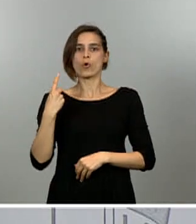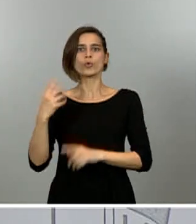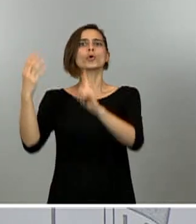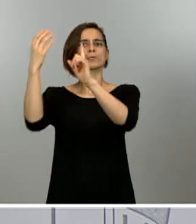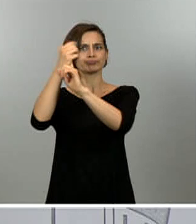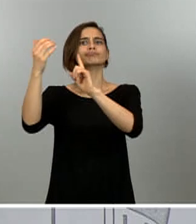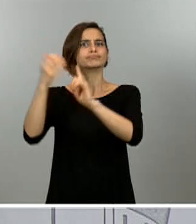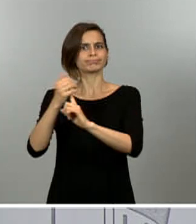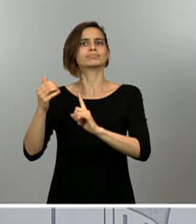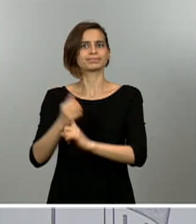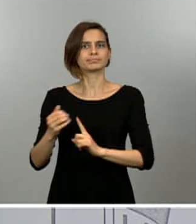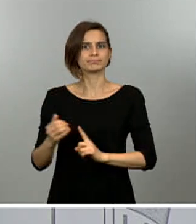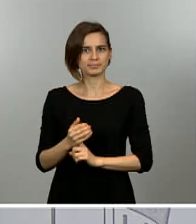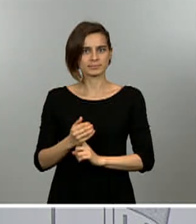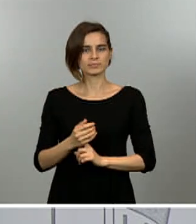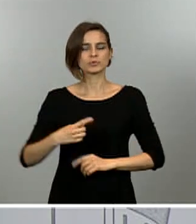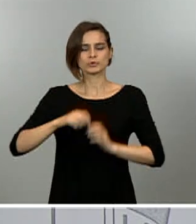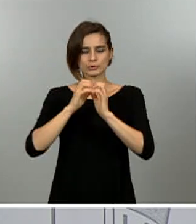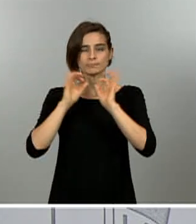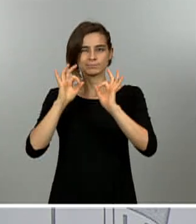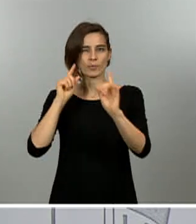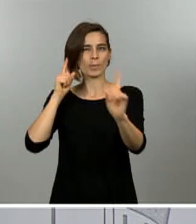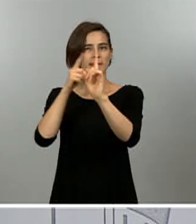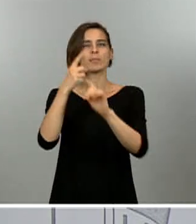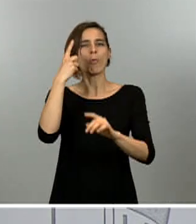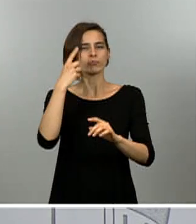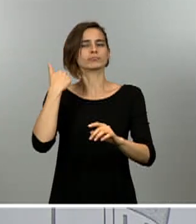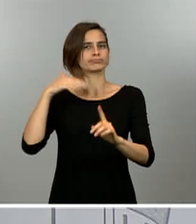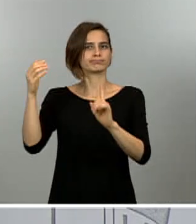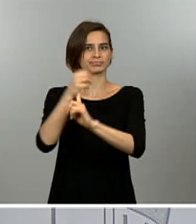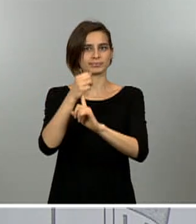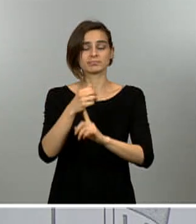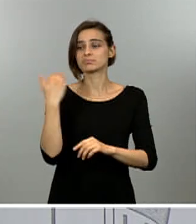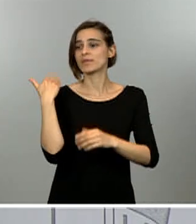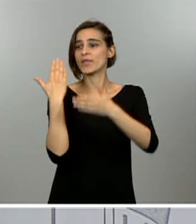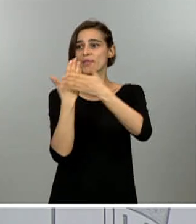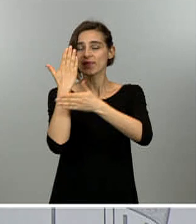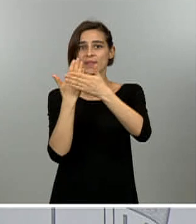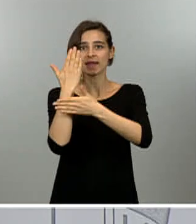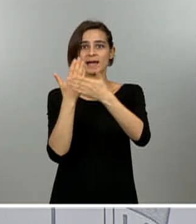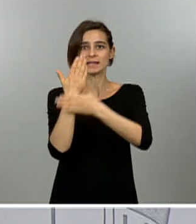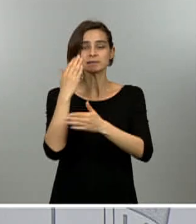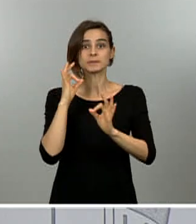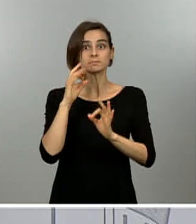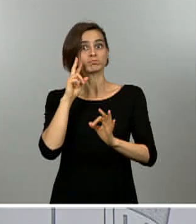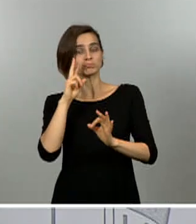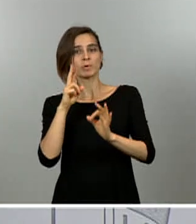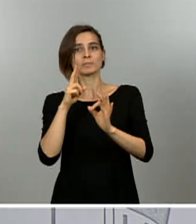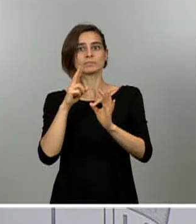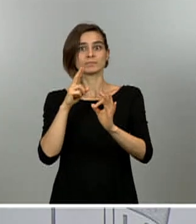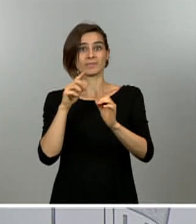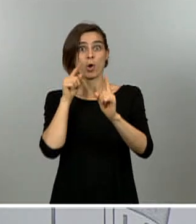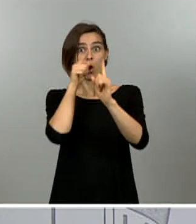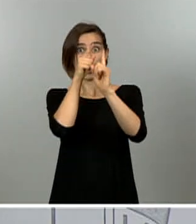fijado un objetivo se ha cumplido. Y desde hace unos días, cuando hemos ido consiguiendo estos objetivos que nos hemos ido